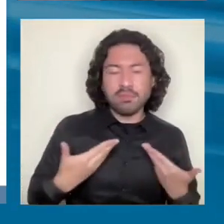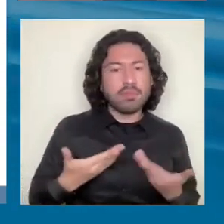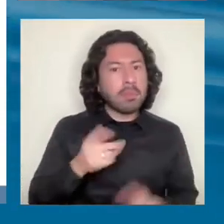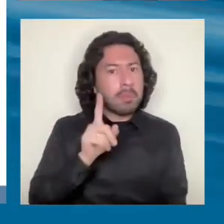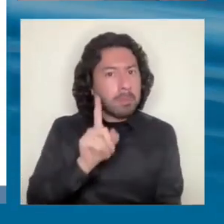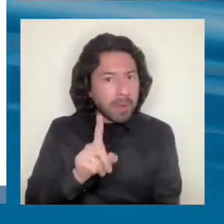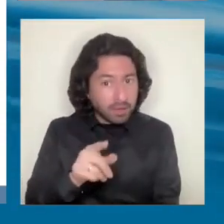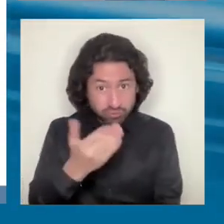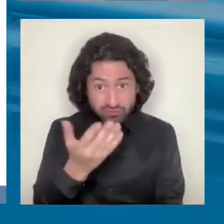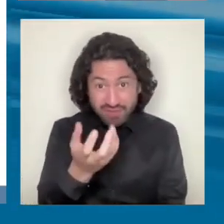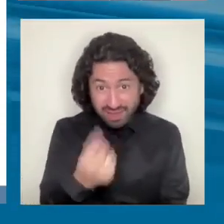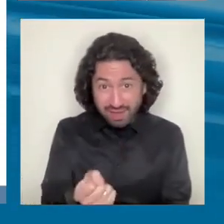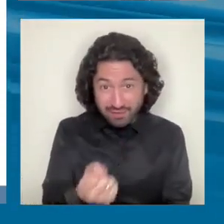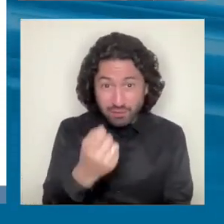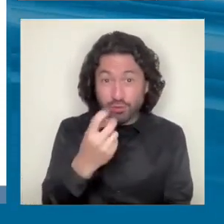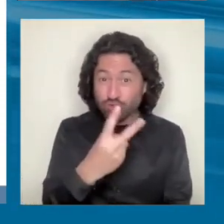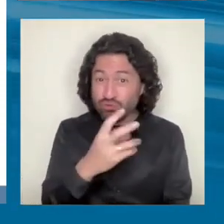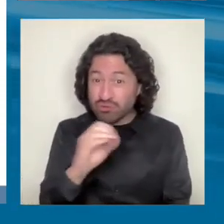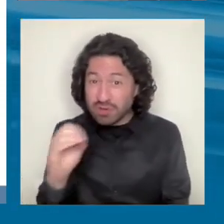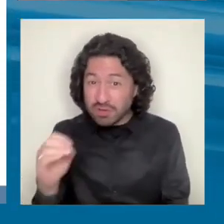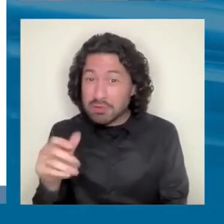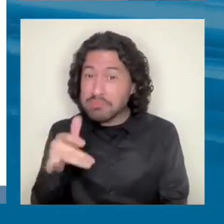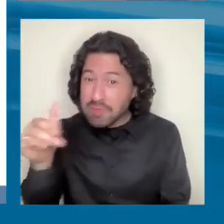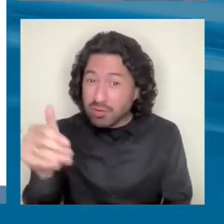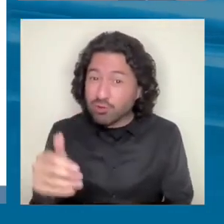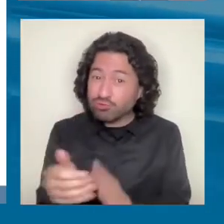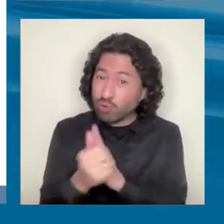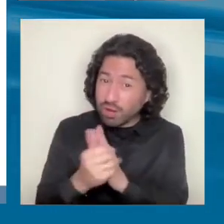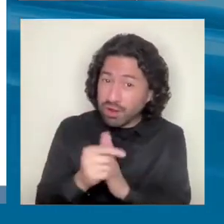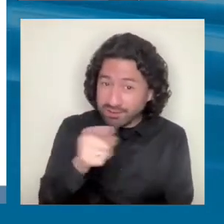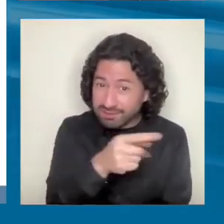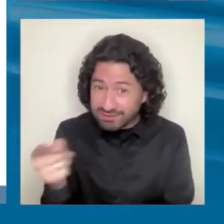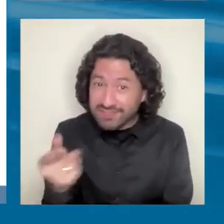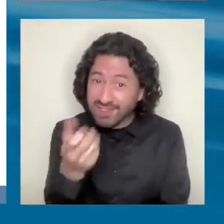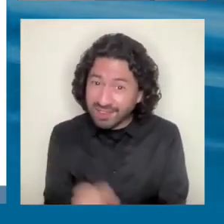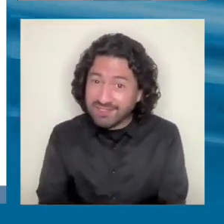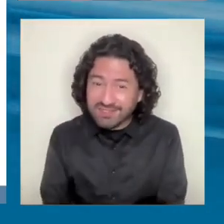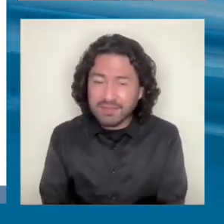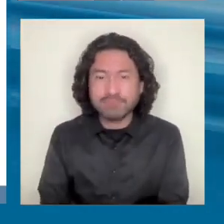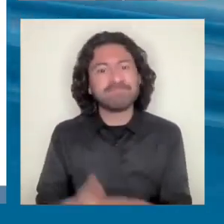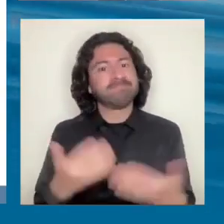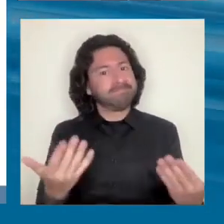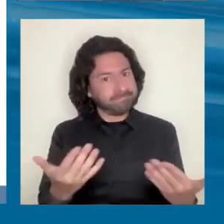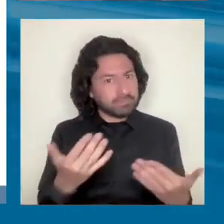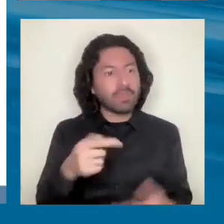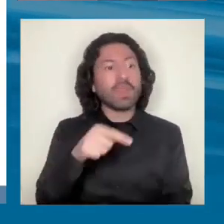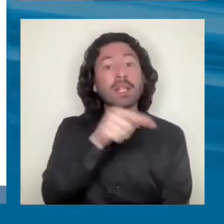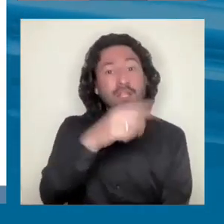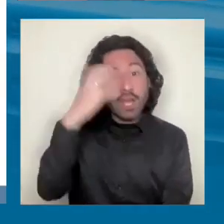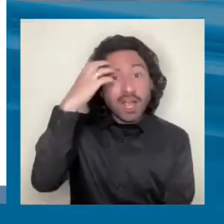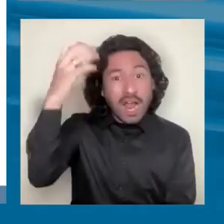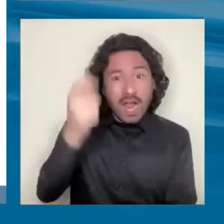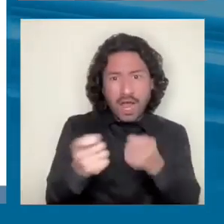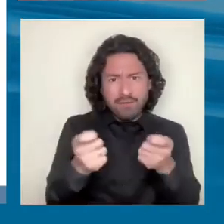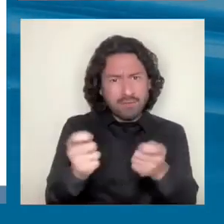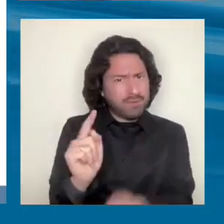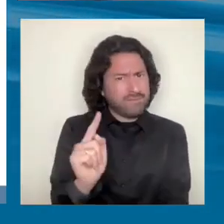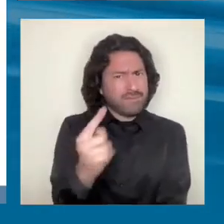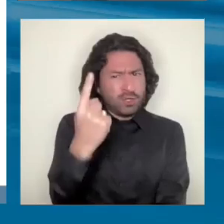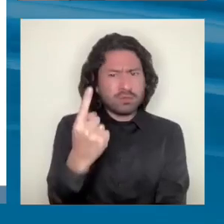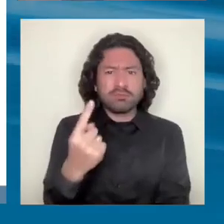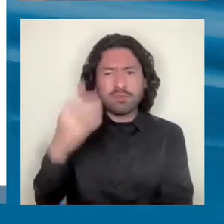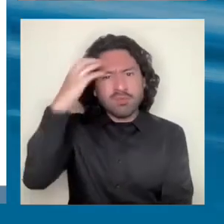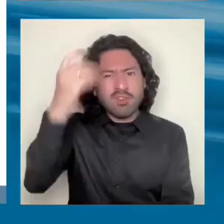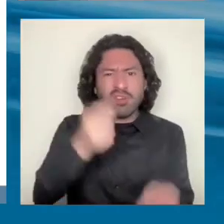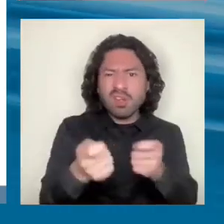200 billones de dólares para invertir, ¿verdad? En eso. Entonces, aquí lo que estamos diciendo es lo que hay que poner la gobernanza por delante. ¿Y qué es la gobernanza? La